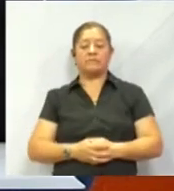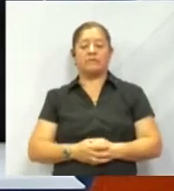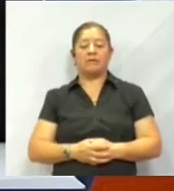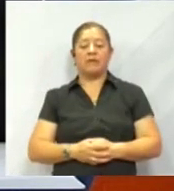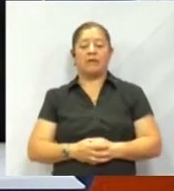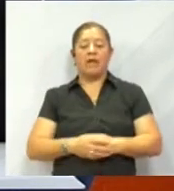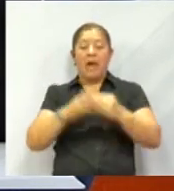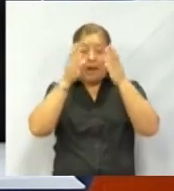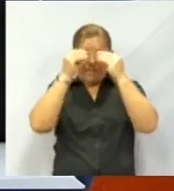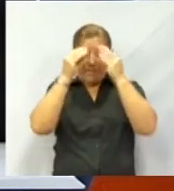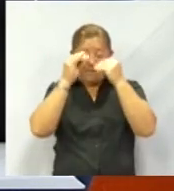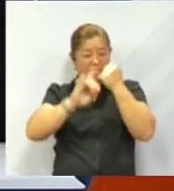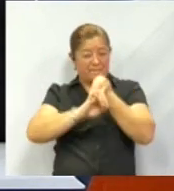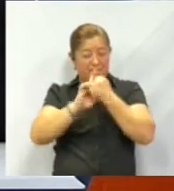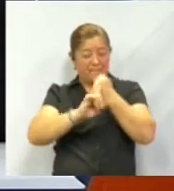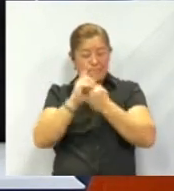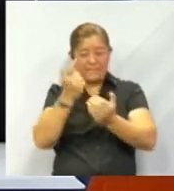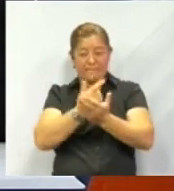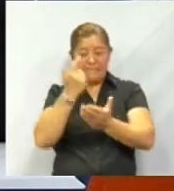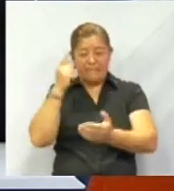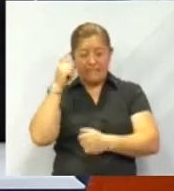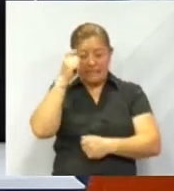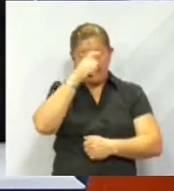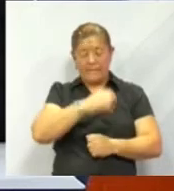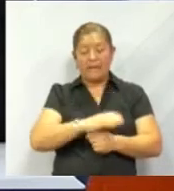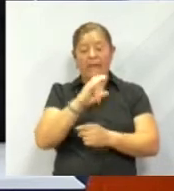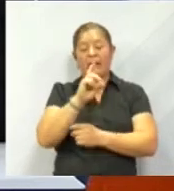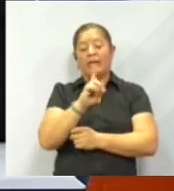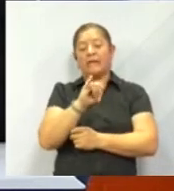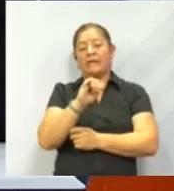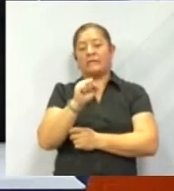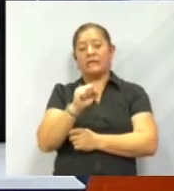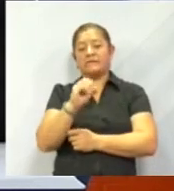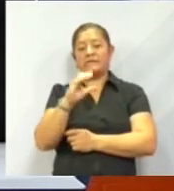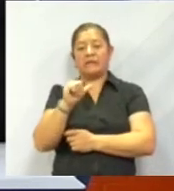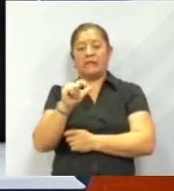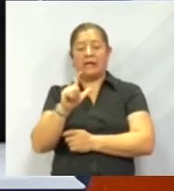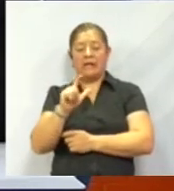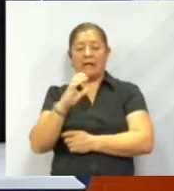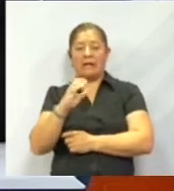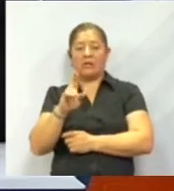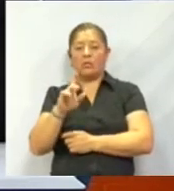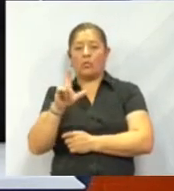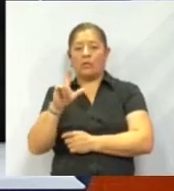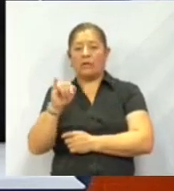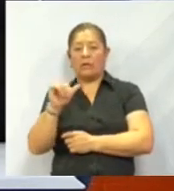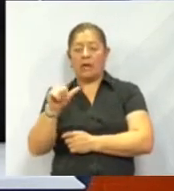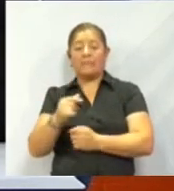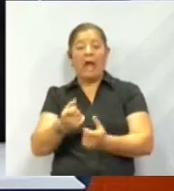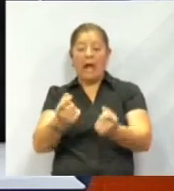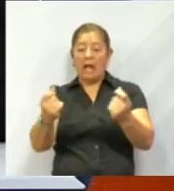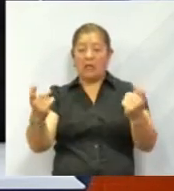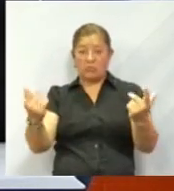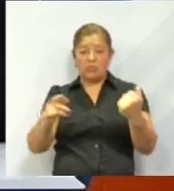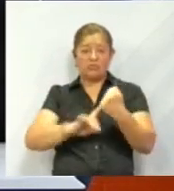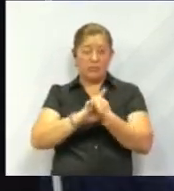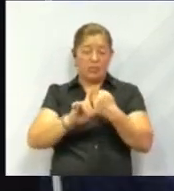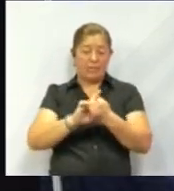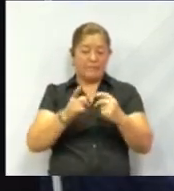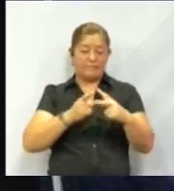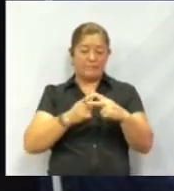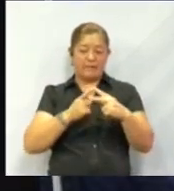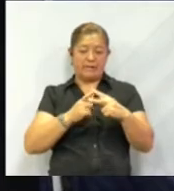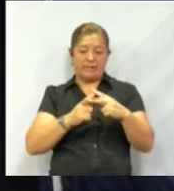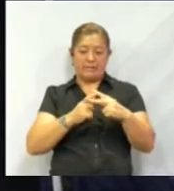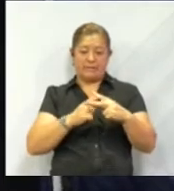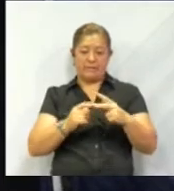de aprendizaje, específicamente de la discalculia. Algunos de nuestras alumnas y alumnos presentan problemas en las matemáticas.